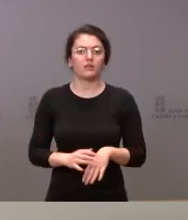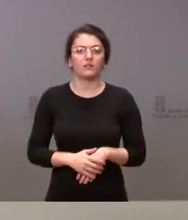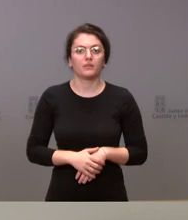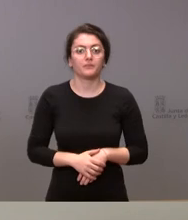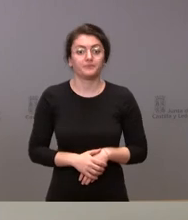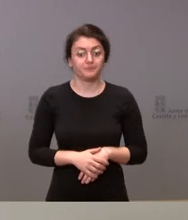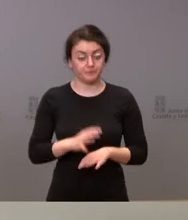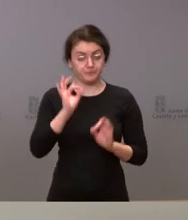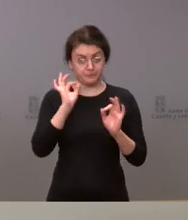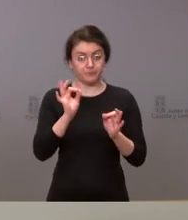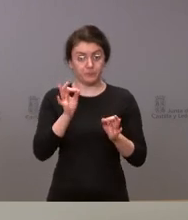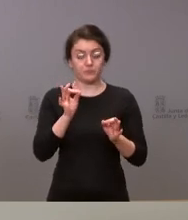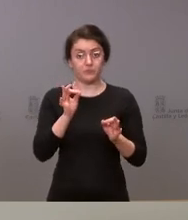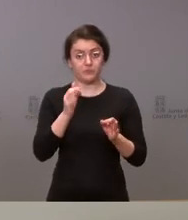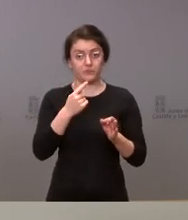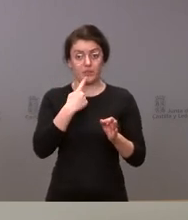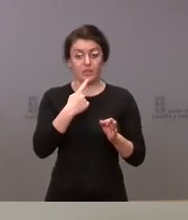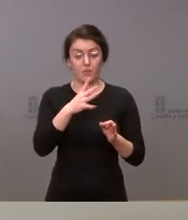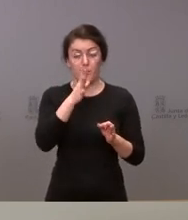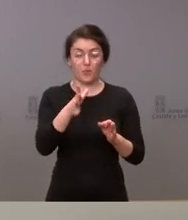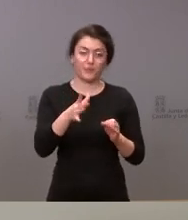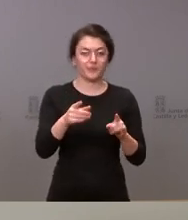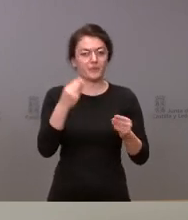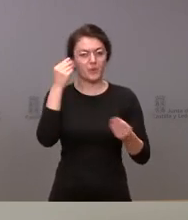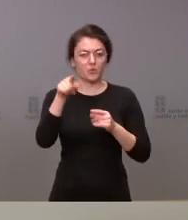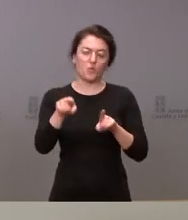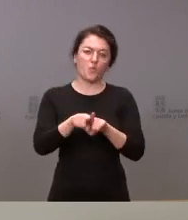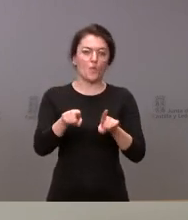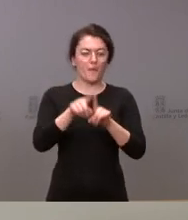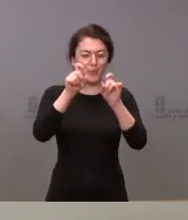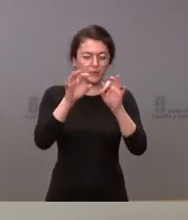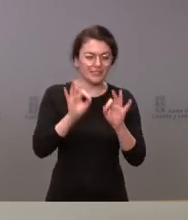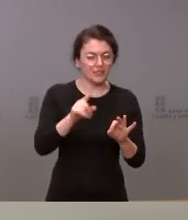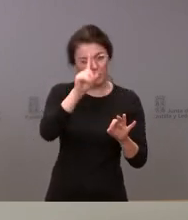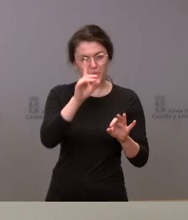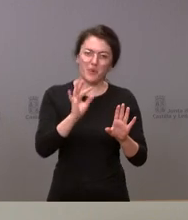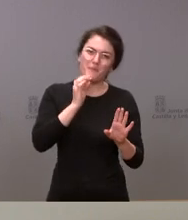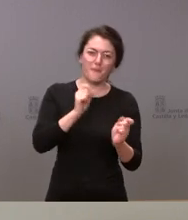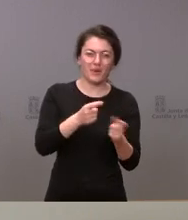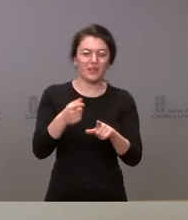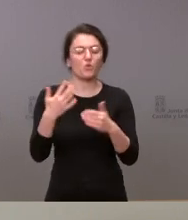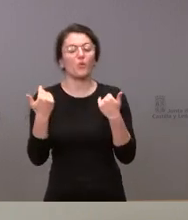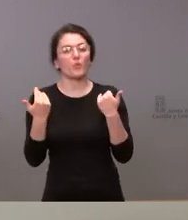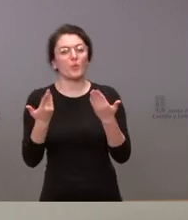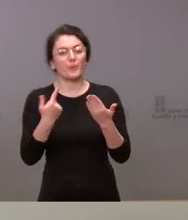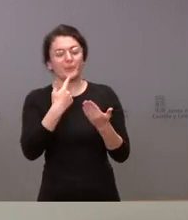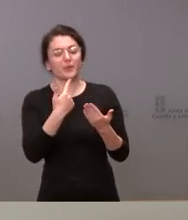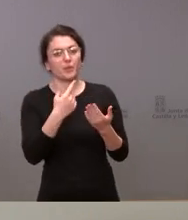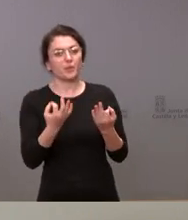señalarle porque creo que aunque no es exactamente su pregunta si tiene que ver algo con ello que